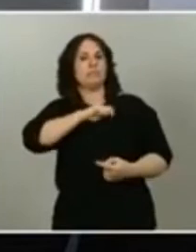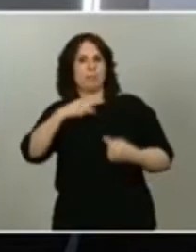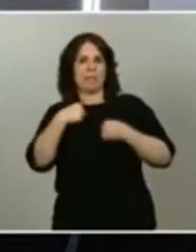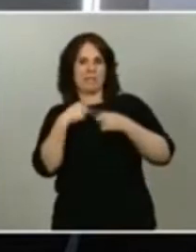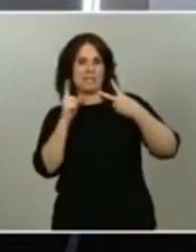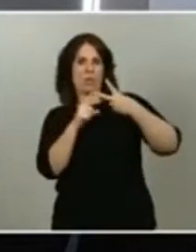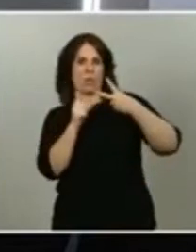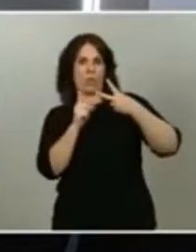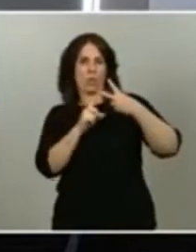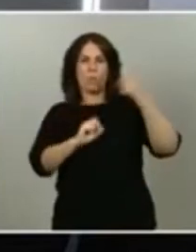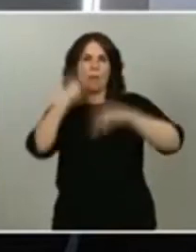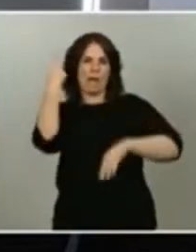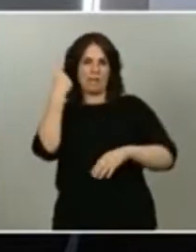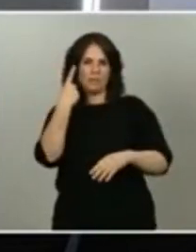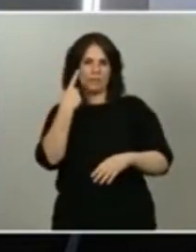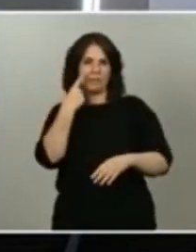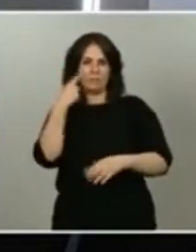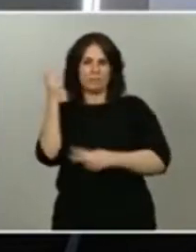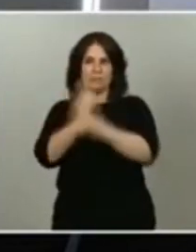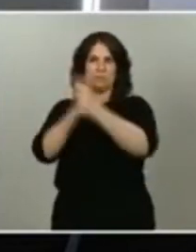mayor número de visitantes turísticos